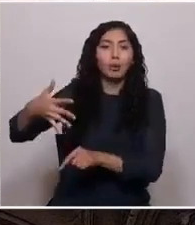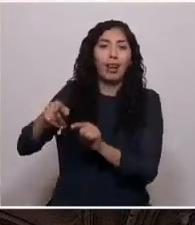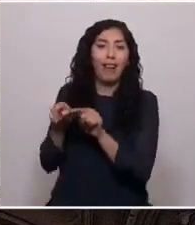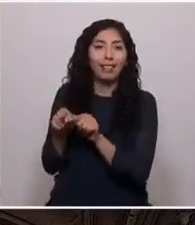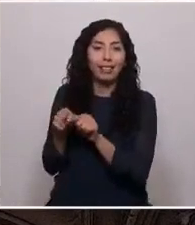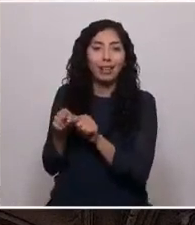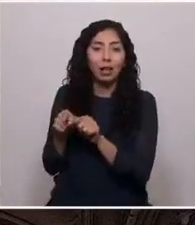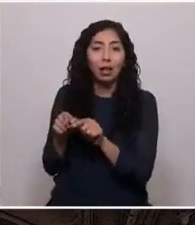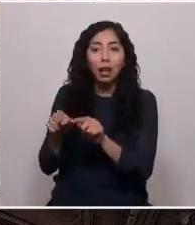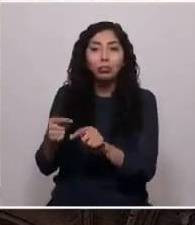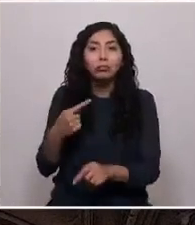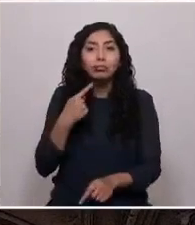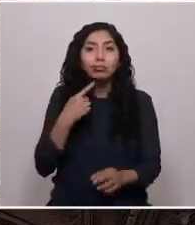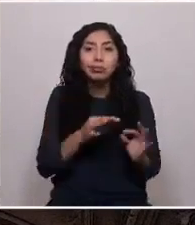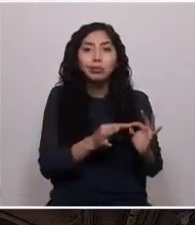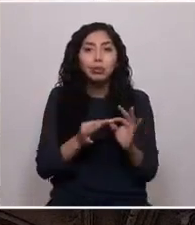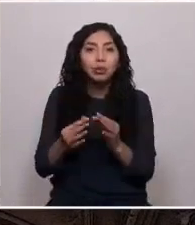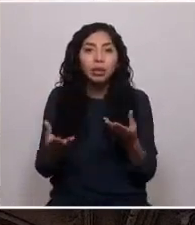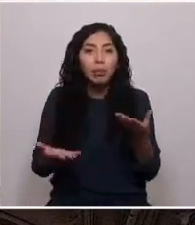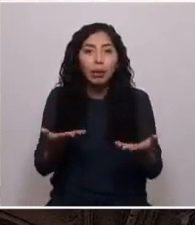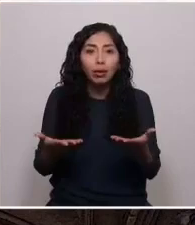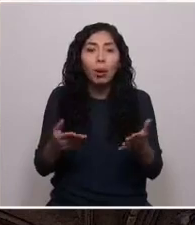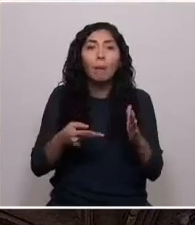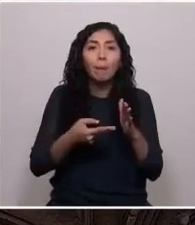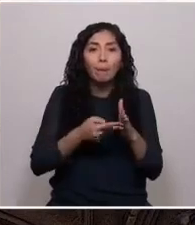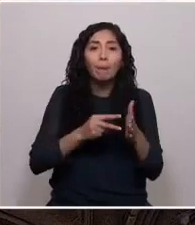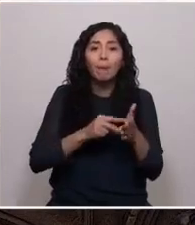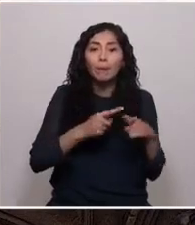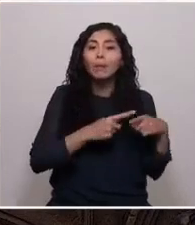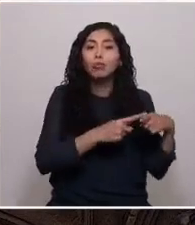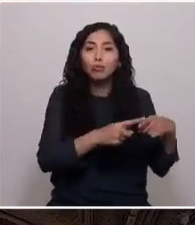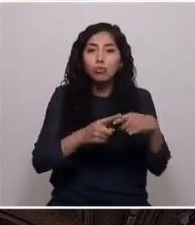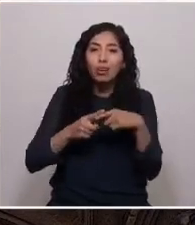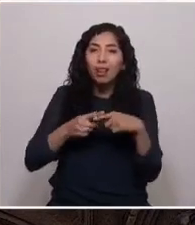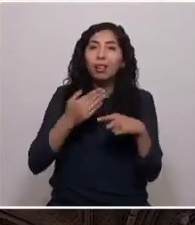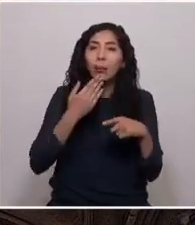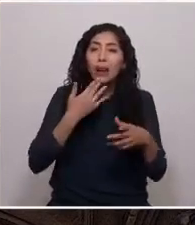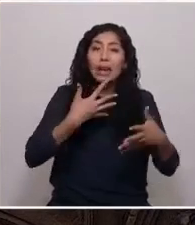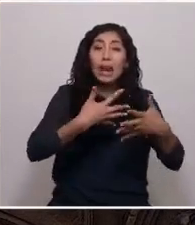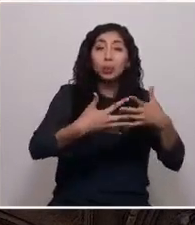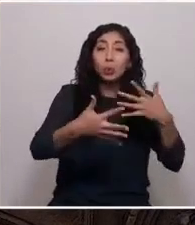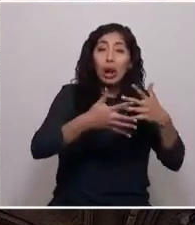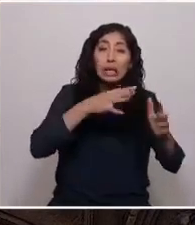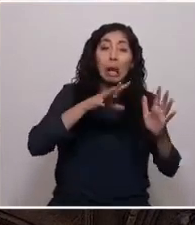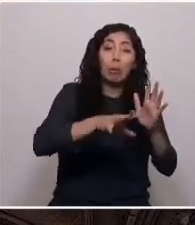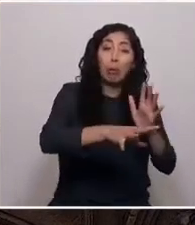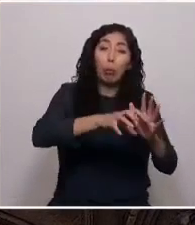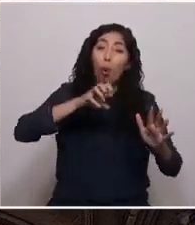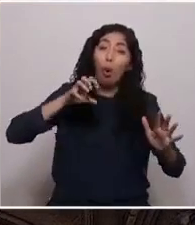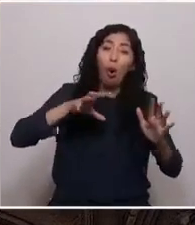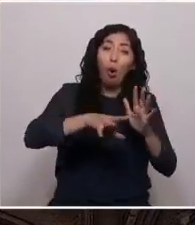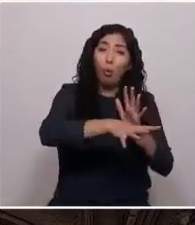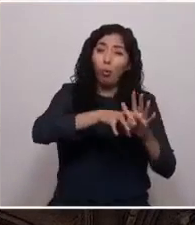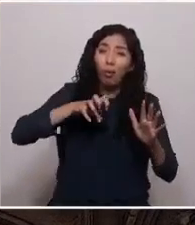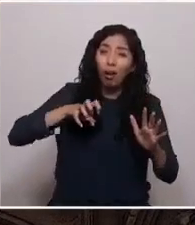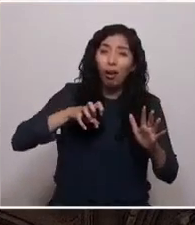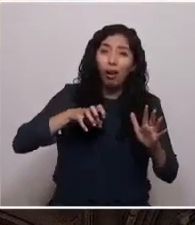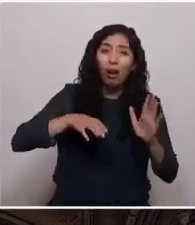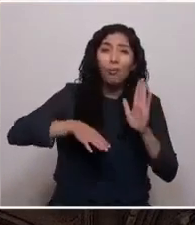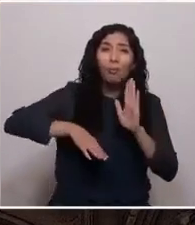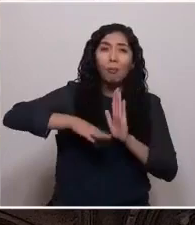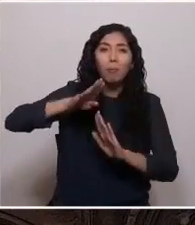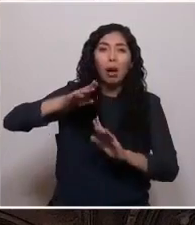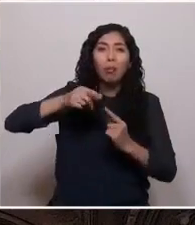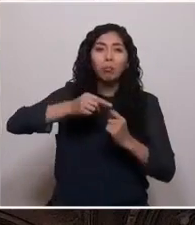destruido el tejido social y se ha depredado la naturaleza, priorizando los fines económicos